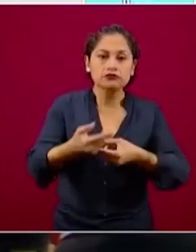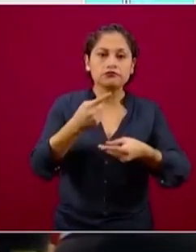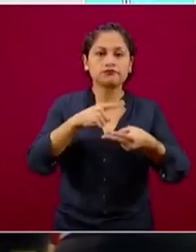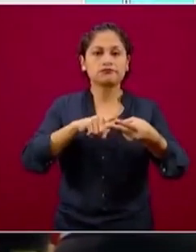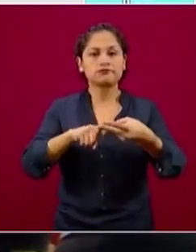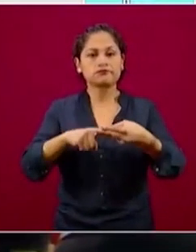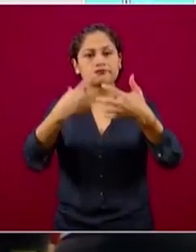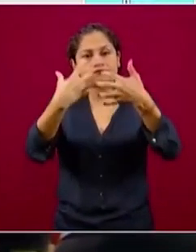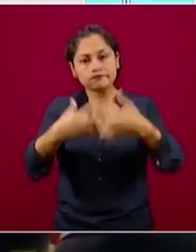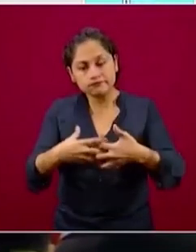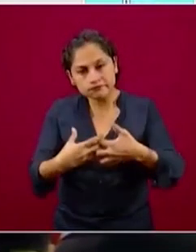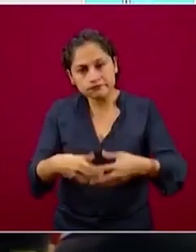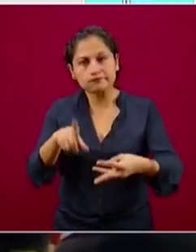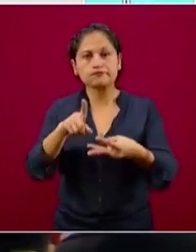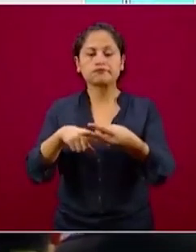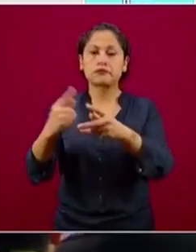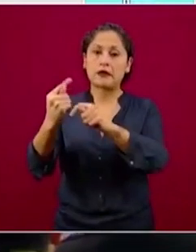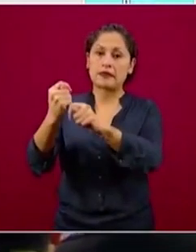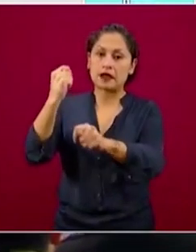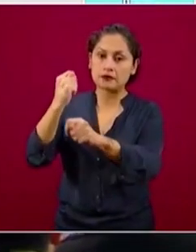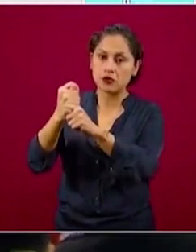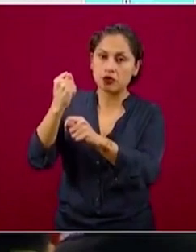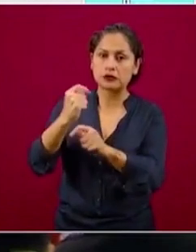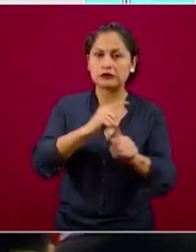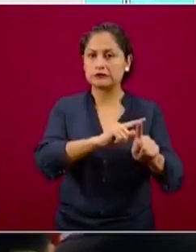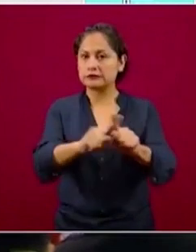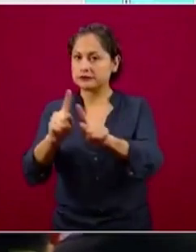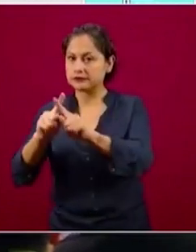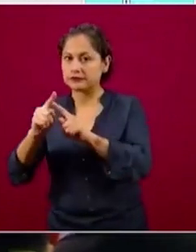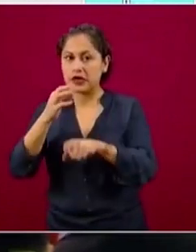transportes adicionales a los que están abiertos, etcétera.